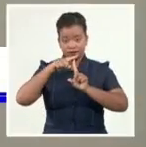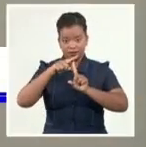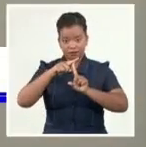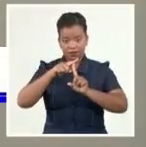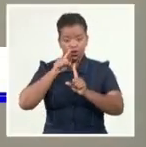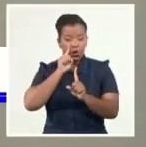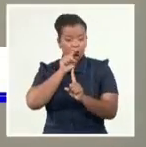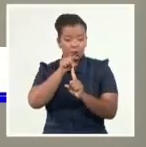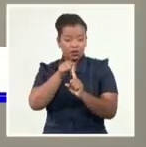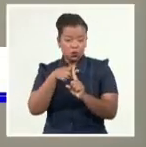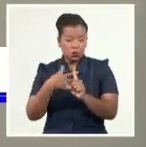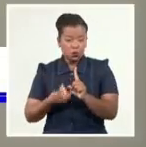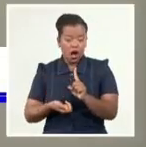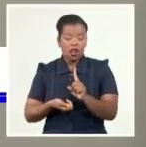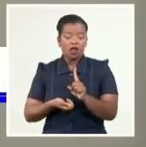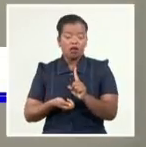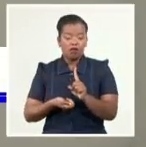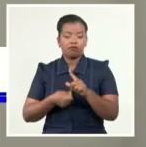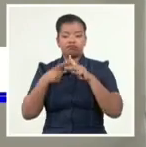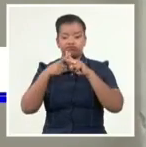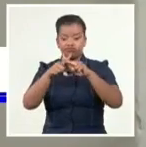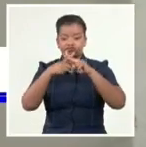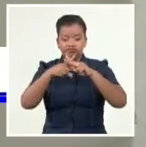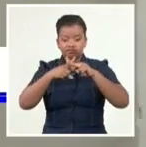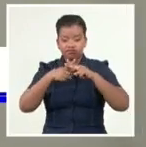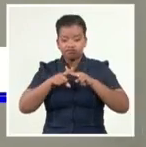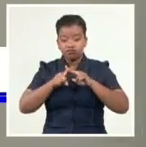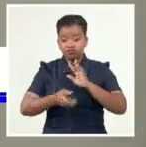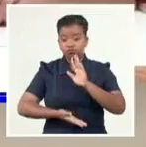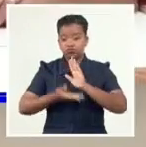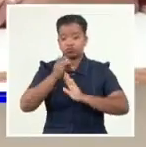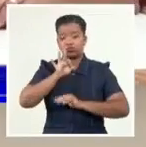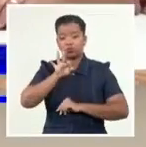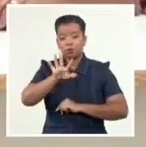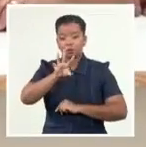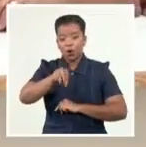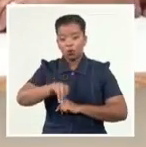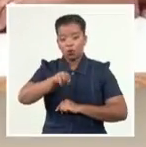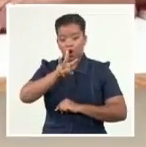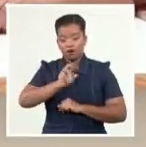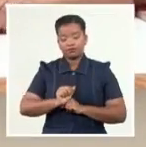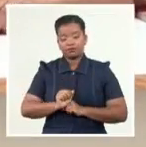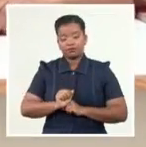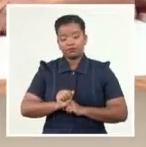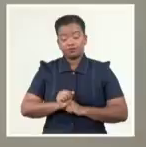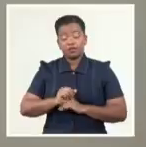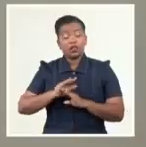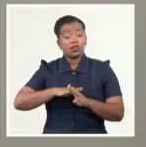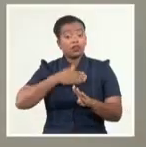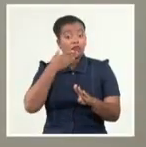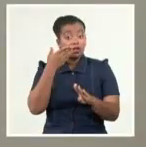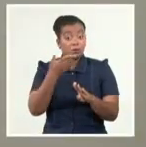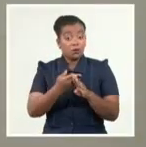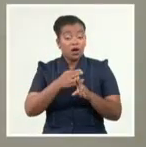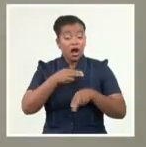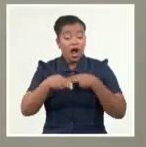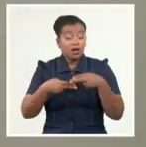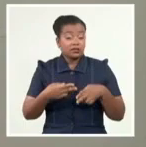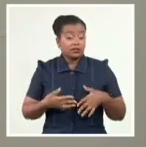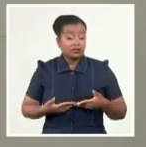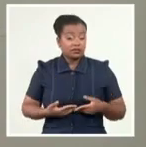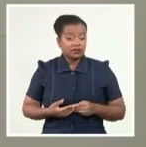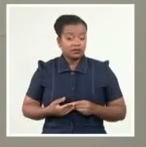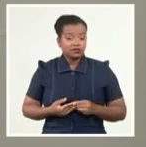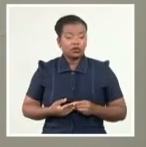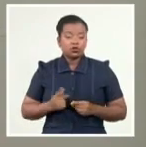objetivo fundamental alcanzar 85 megawatts en esa unidad. Posteriormente, tenemos también discutido,